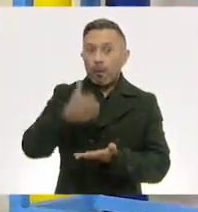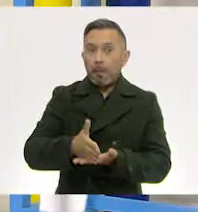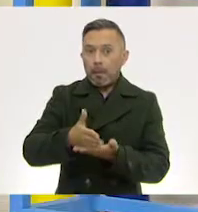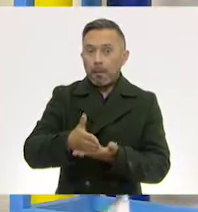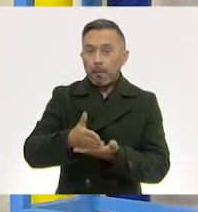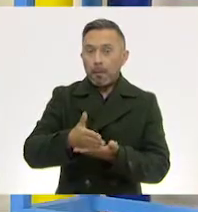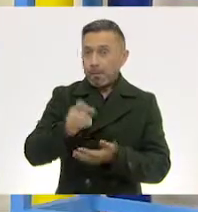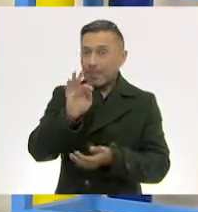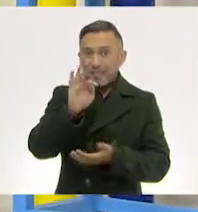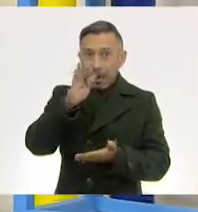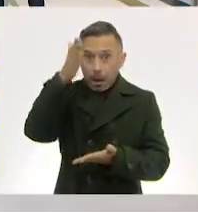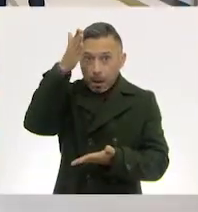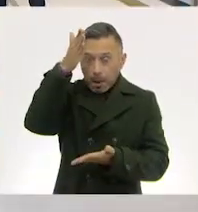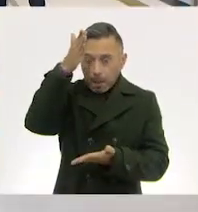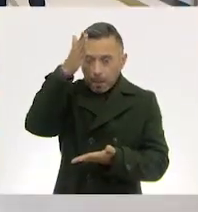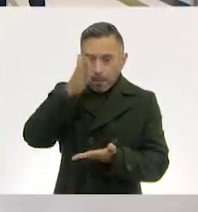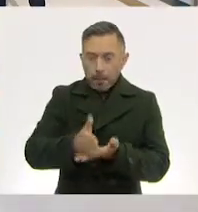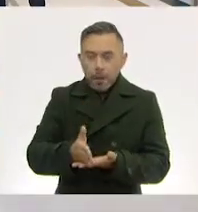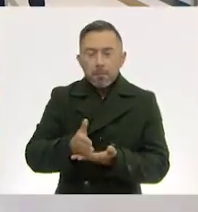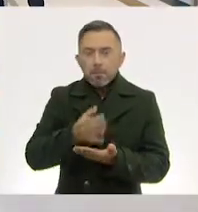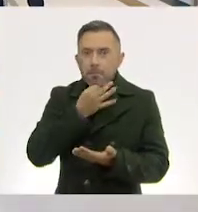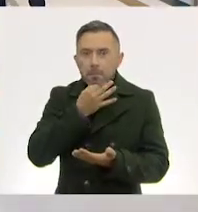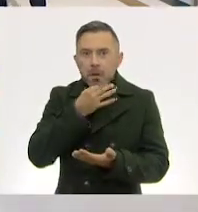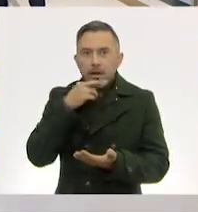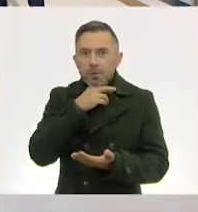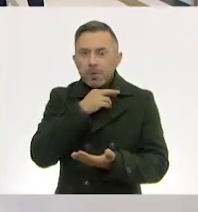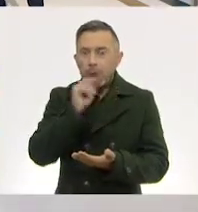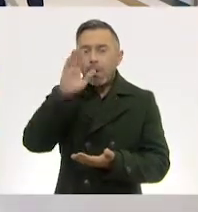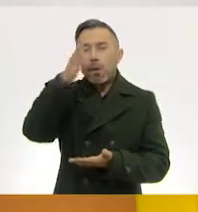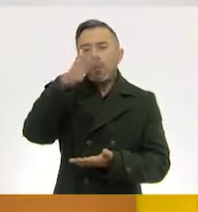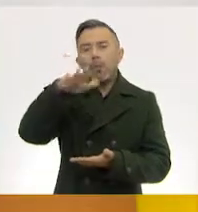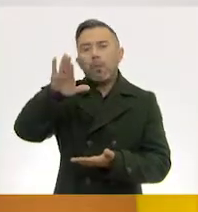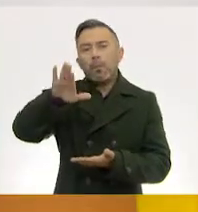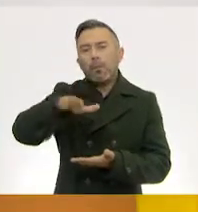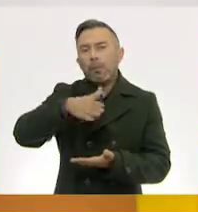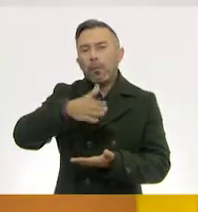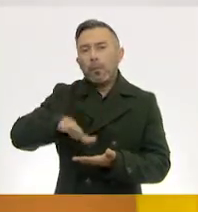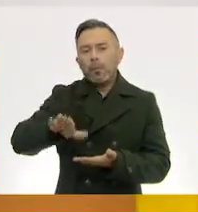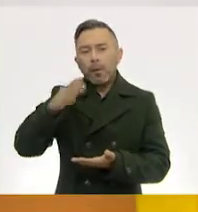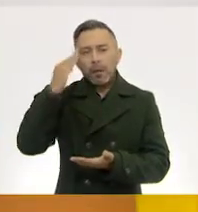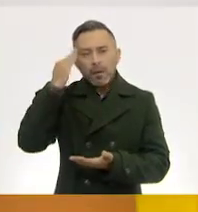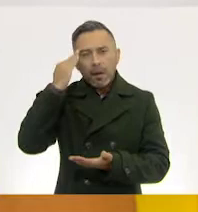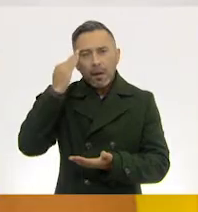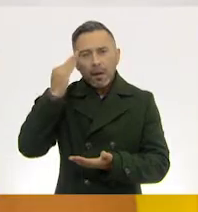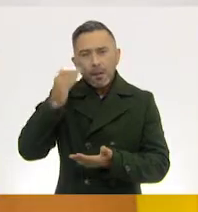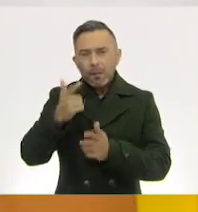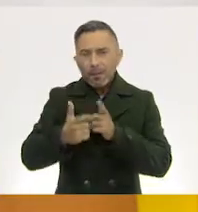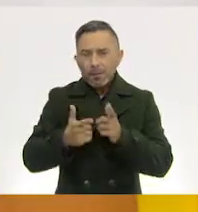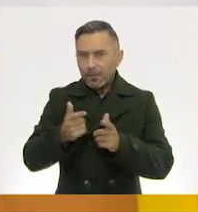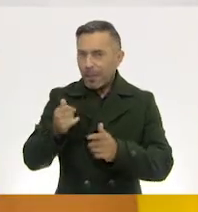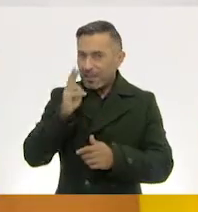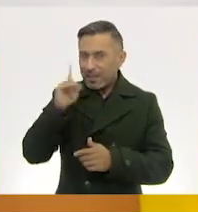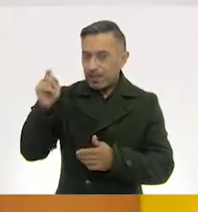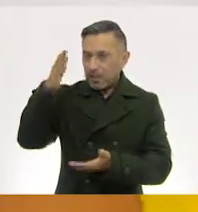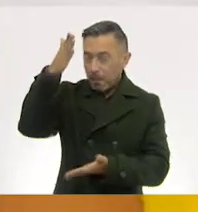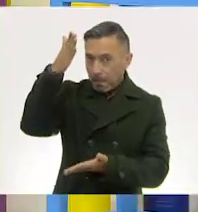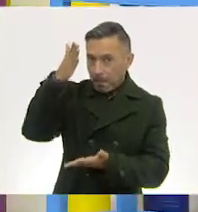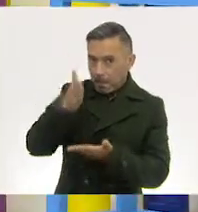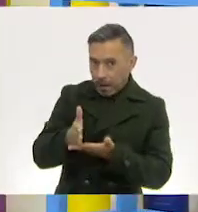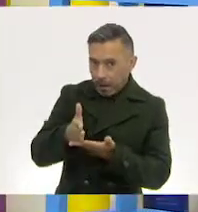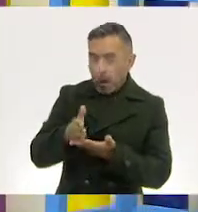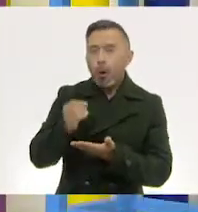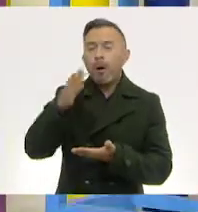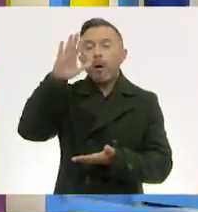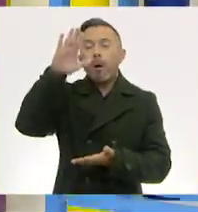cae mucho más rápido. Sí, exacto. Allá en casita, ¿cómo lo han visto? ¿Cómo caen? ¿Caen rápido o caen lento, como tú acabas de decir?